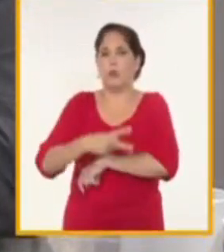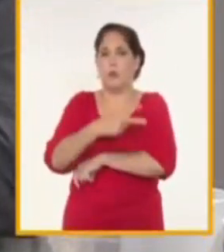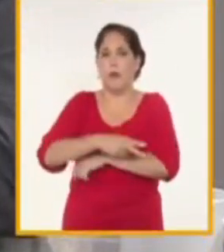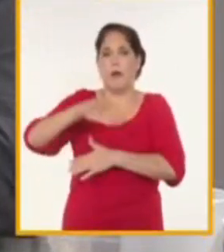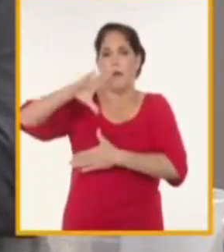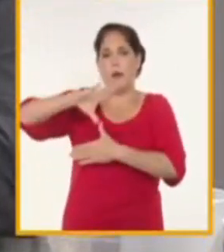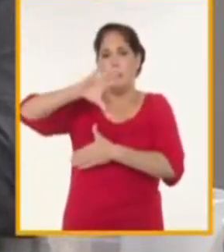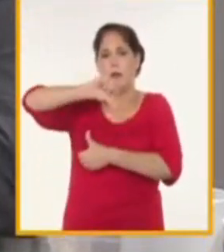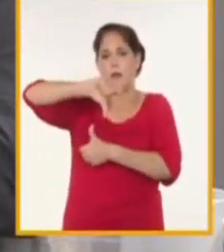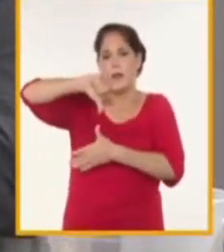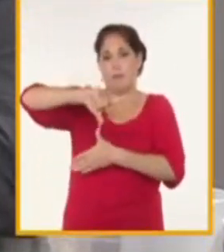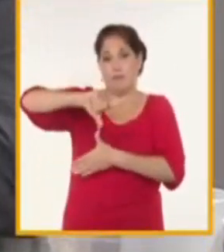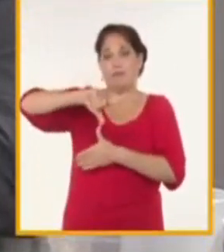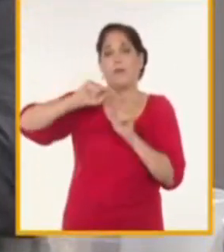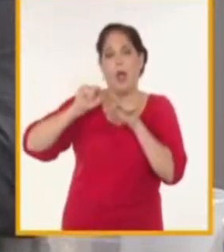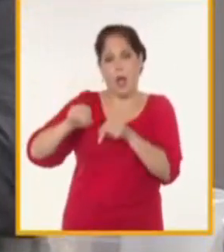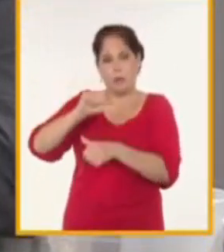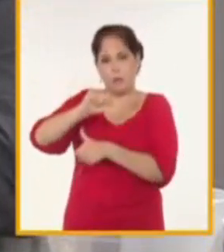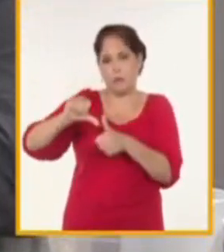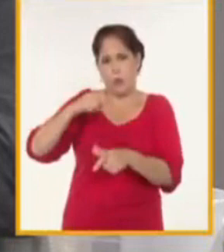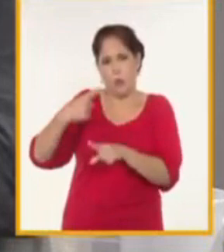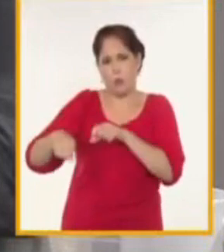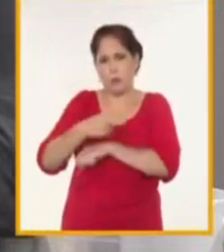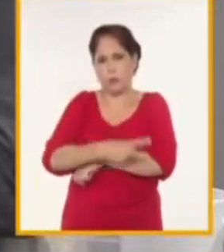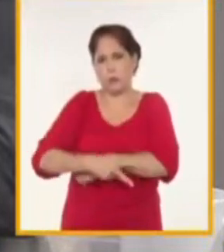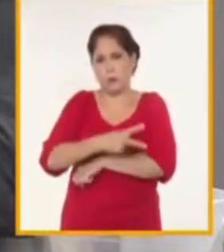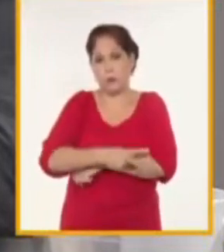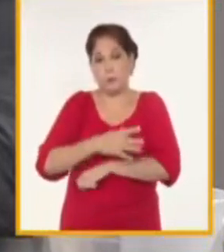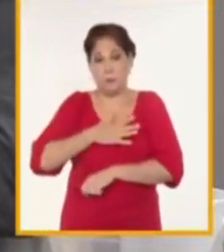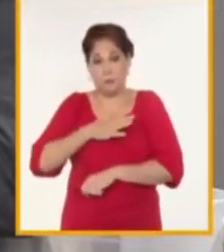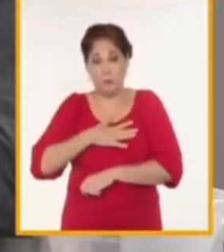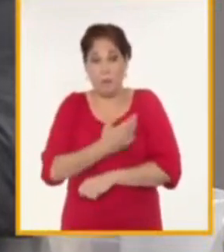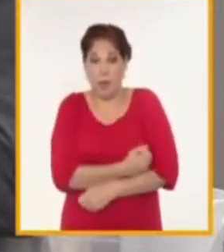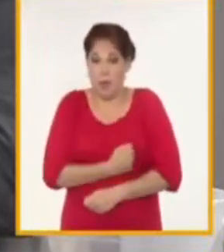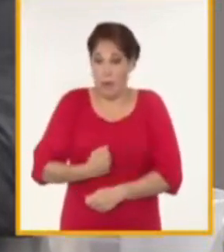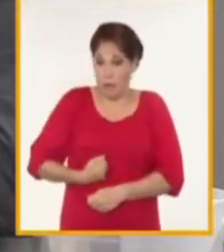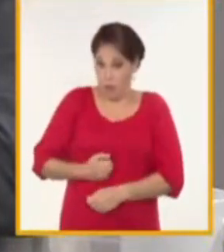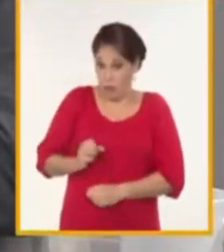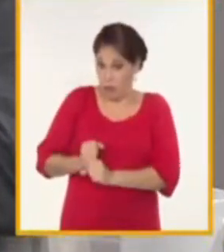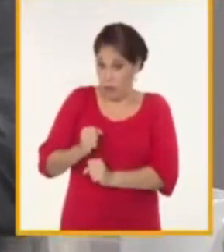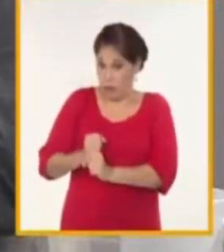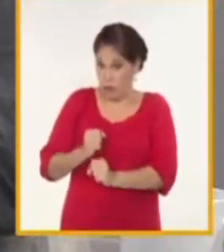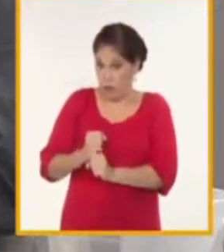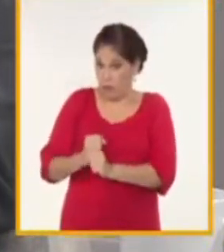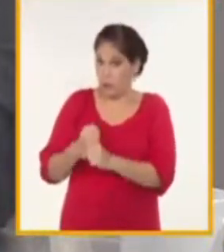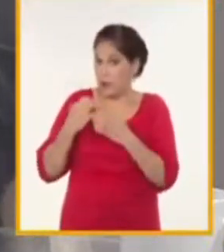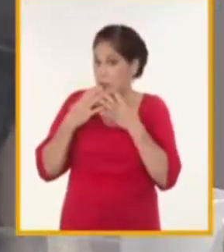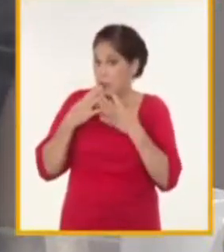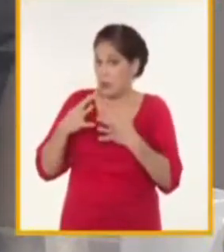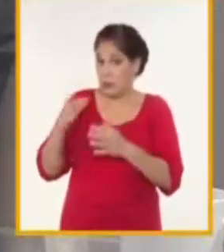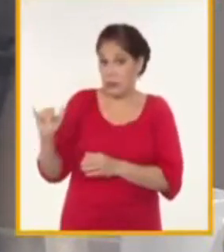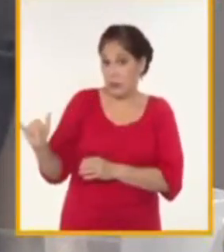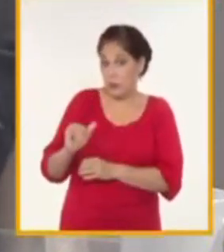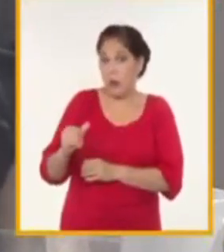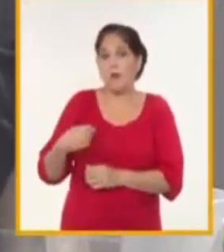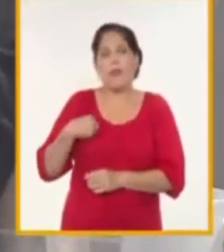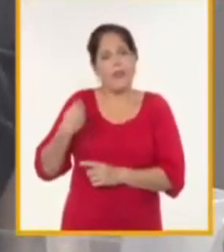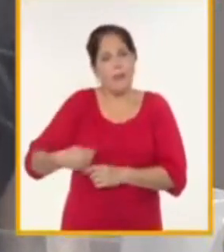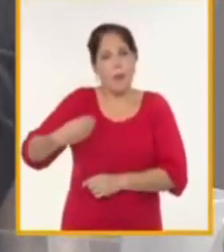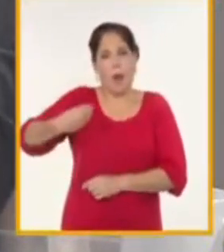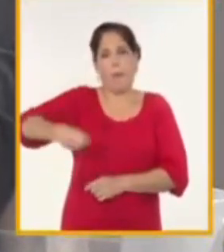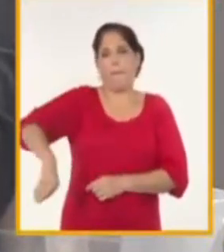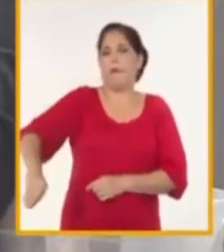y hacia otras latitudes en ese esfuerzo y en ese empeño es importante también aprovechar